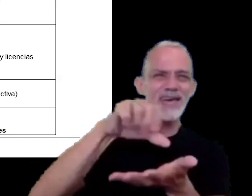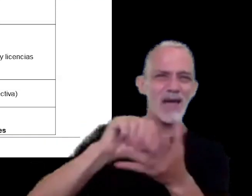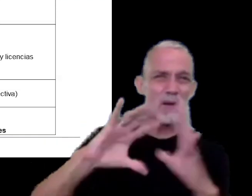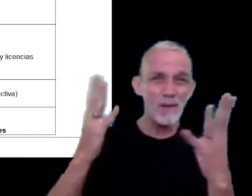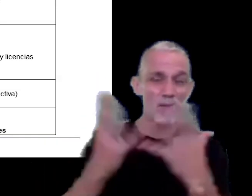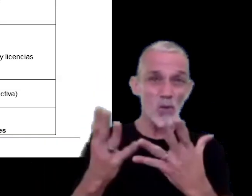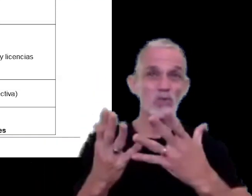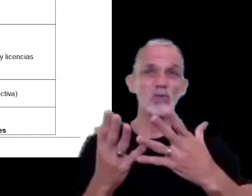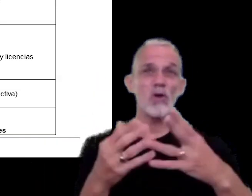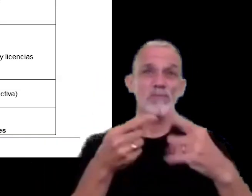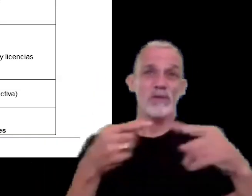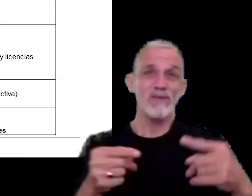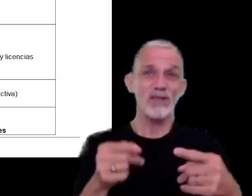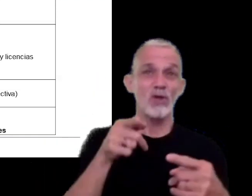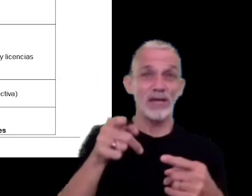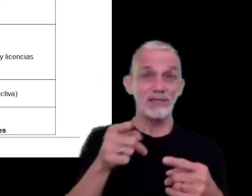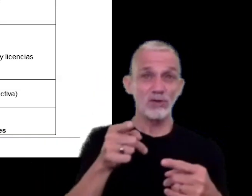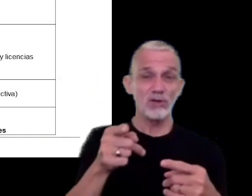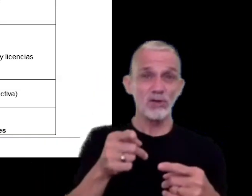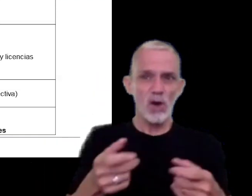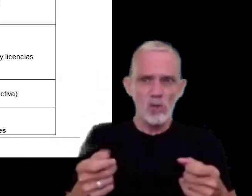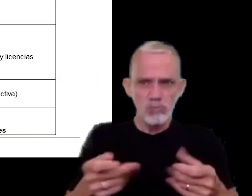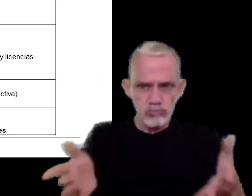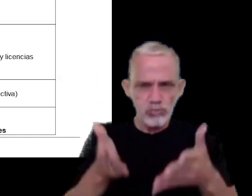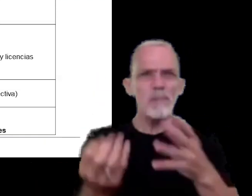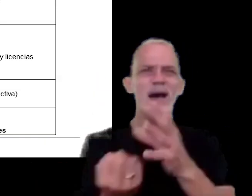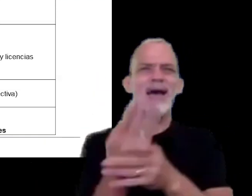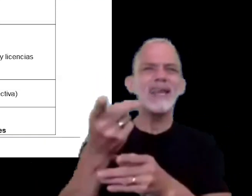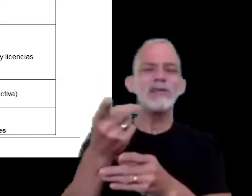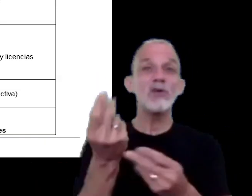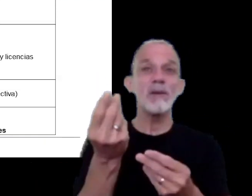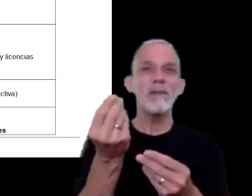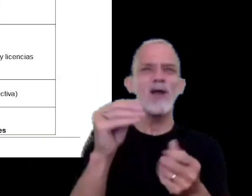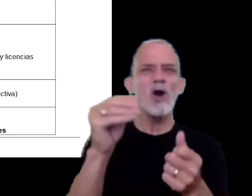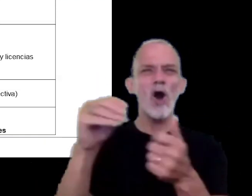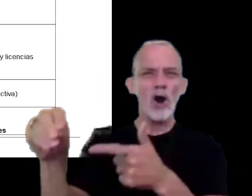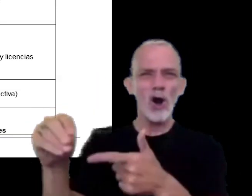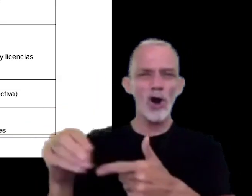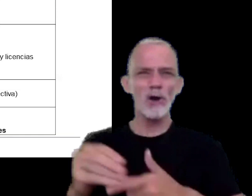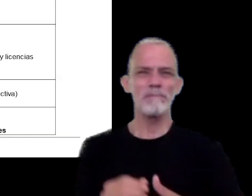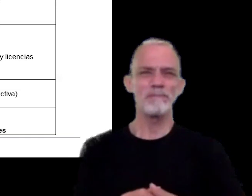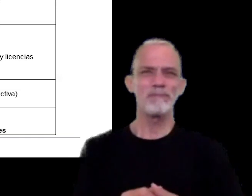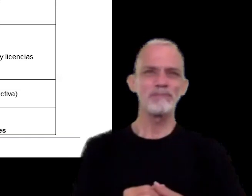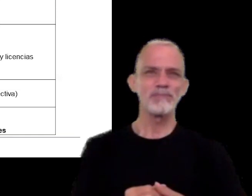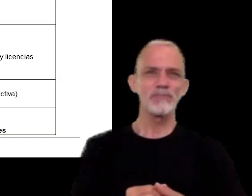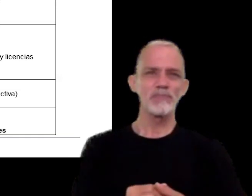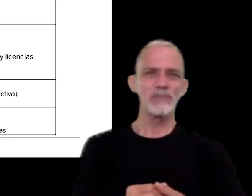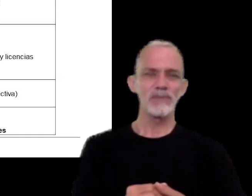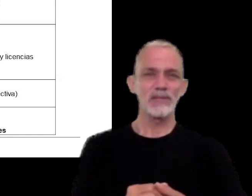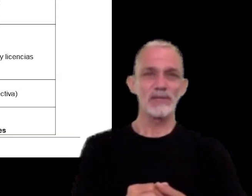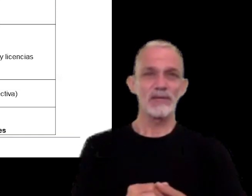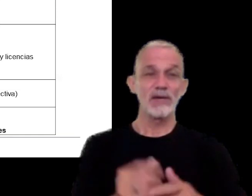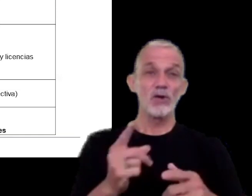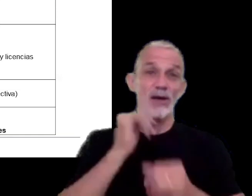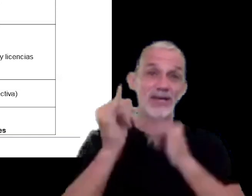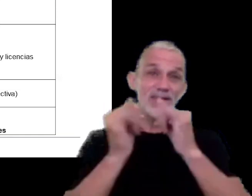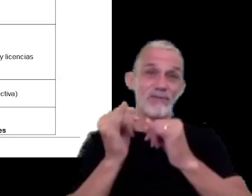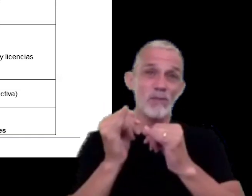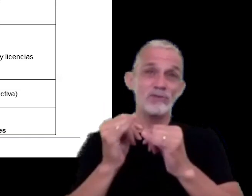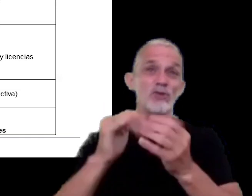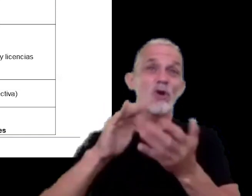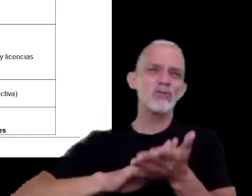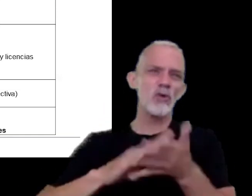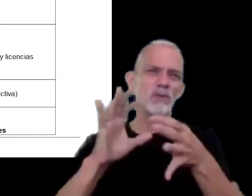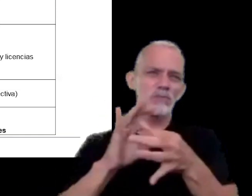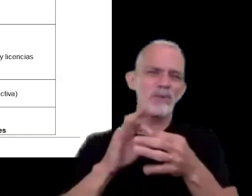factores que son los impulsores de la creación de valor y otra información relacionada con